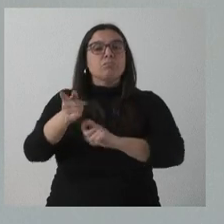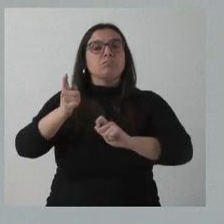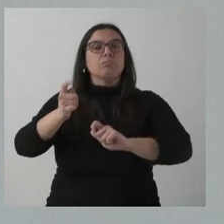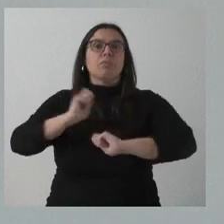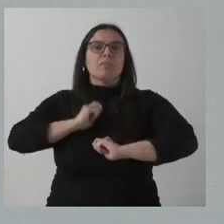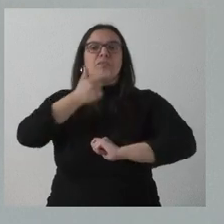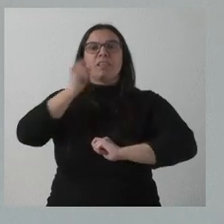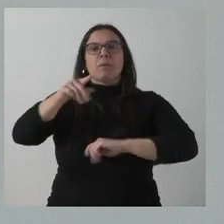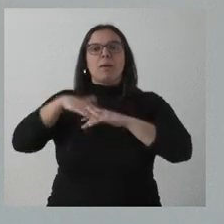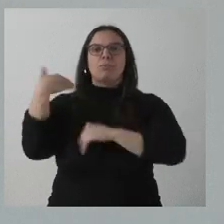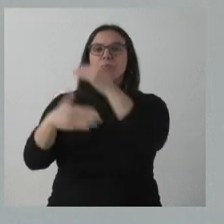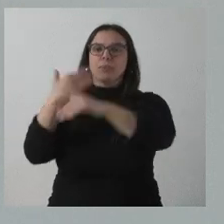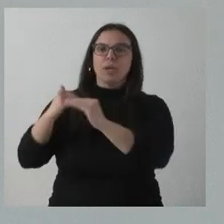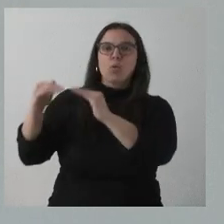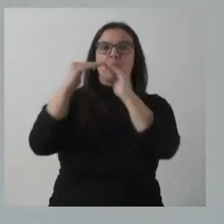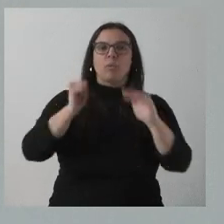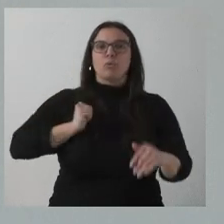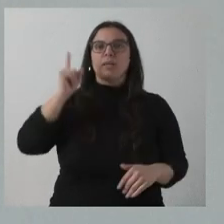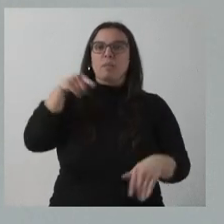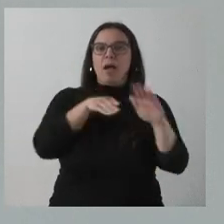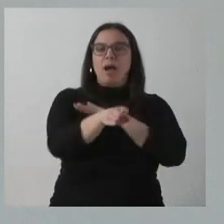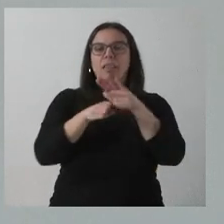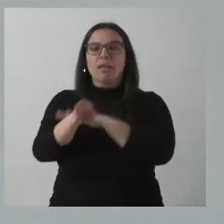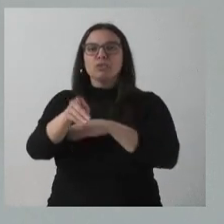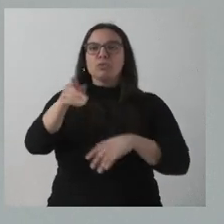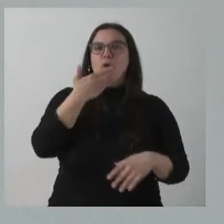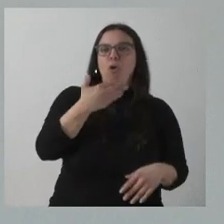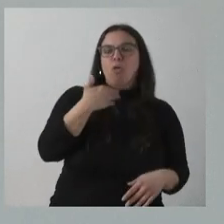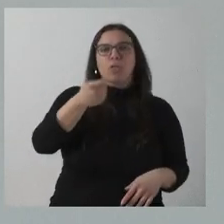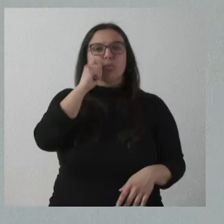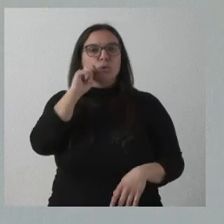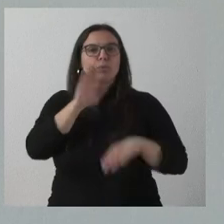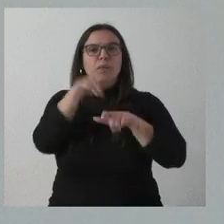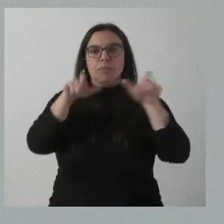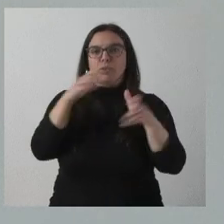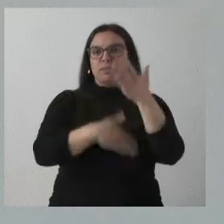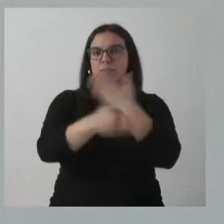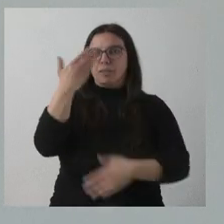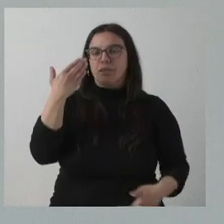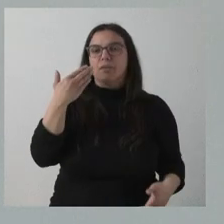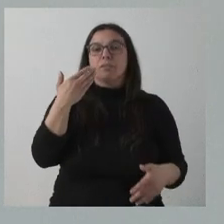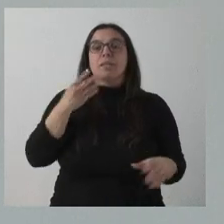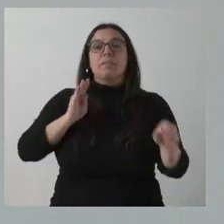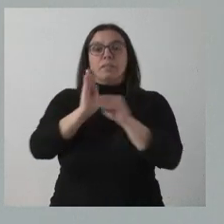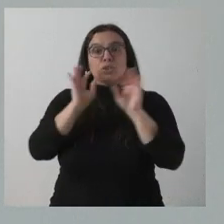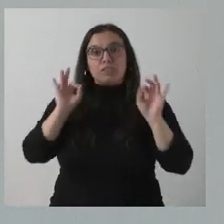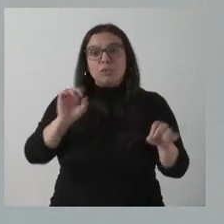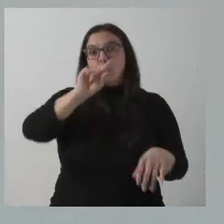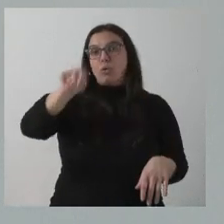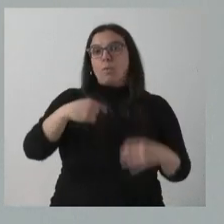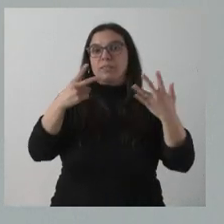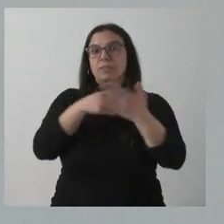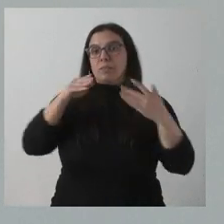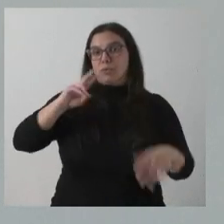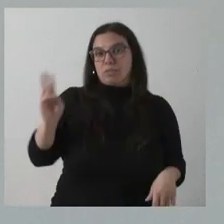la igualdad de oportunidades y el acceso al ocio y al turismo por parte de las personas con discapacidad. La inversión que tenemos es 1,7